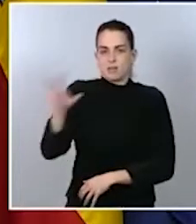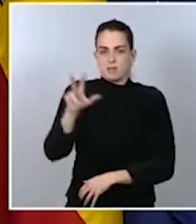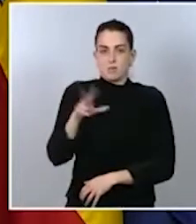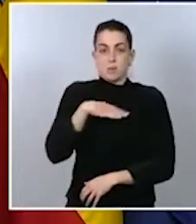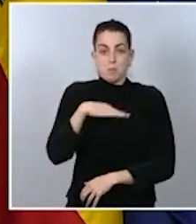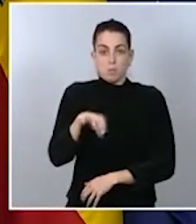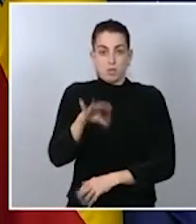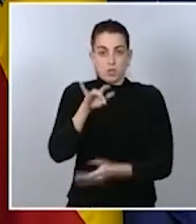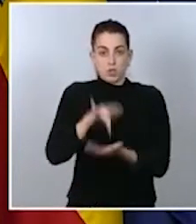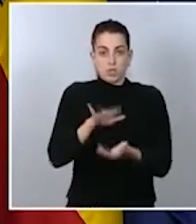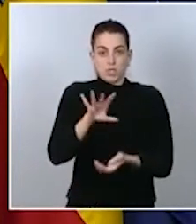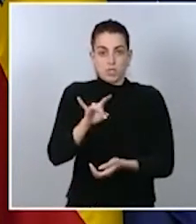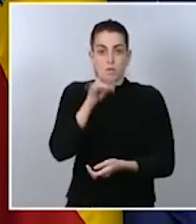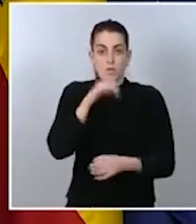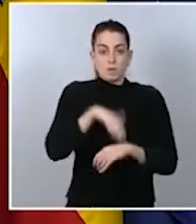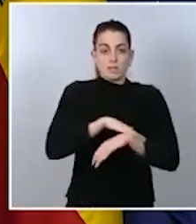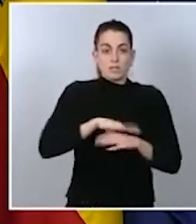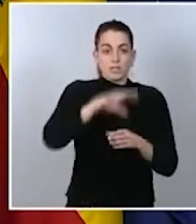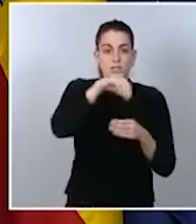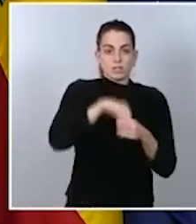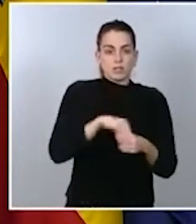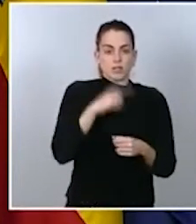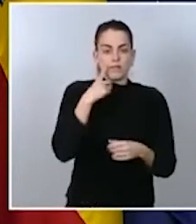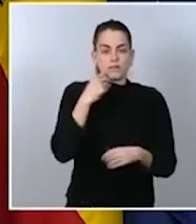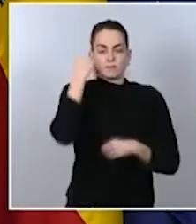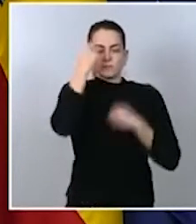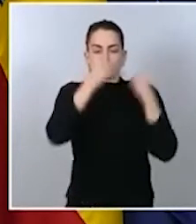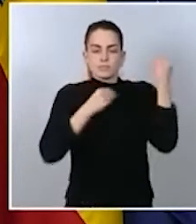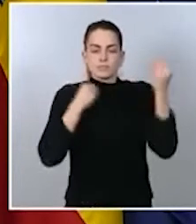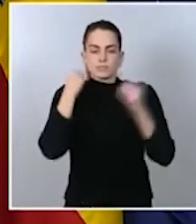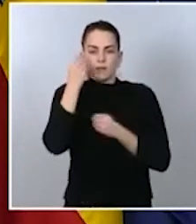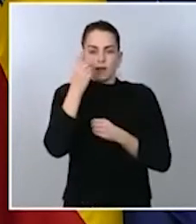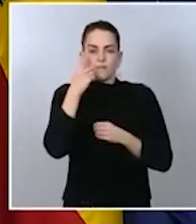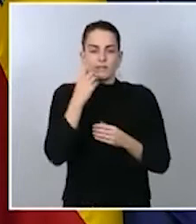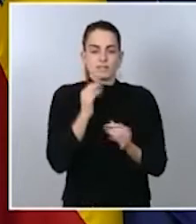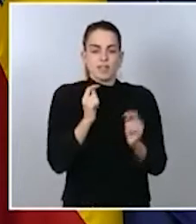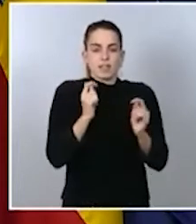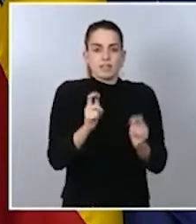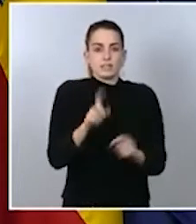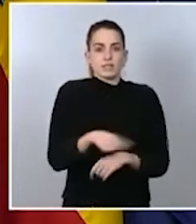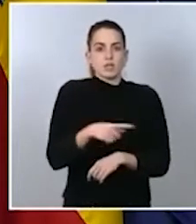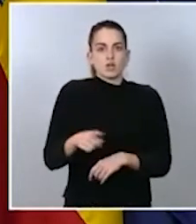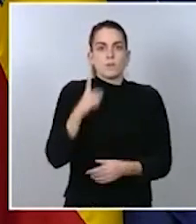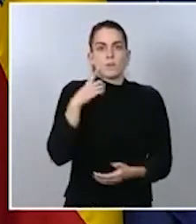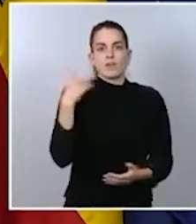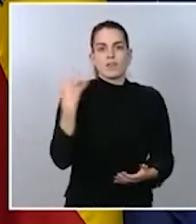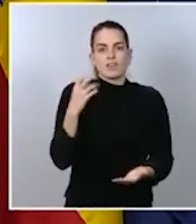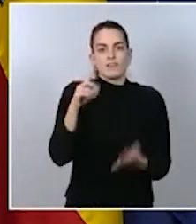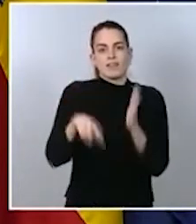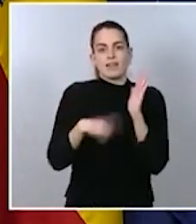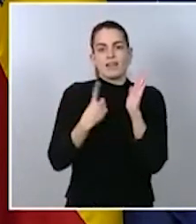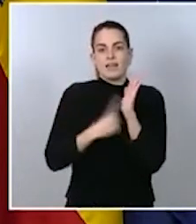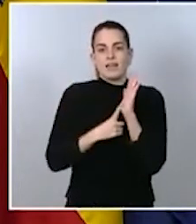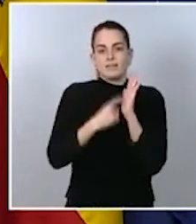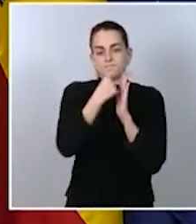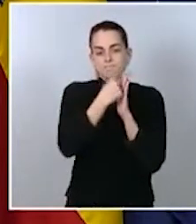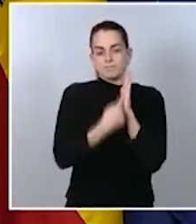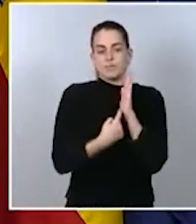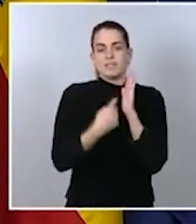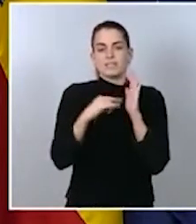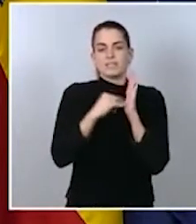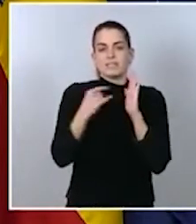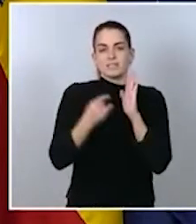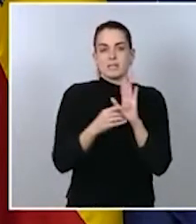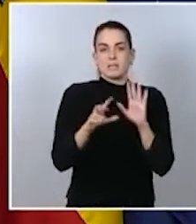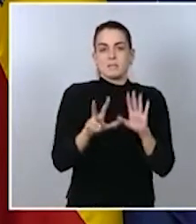ministro del Interior, el Ministerio del Interior, de proceder en tal sentido. Pero exige la propia ley, la propia ley del Sistema Nacional de Protección Civil, la ley